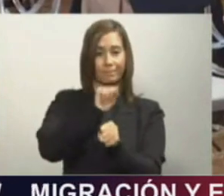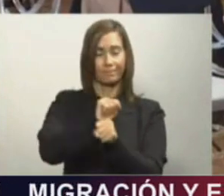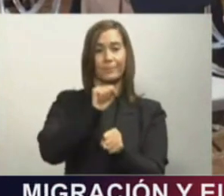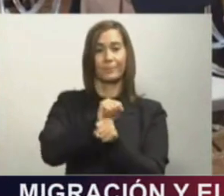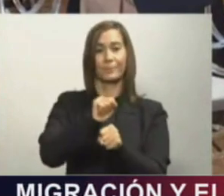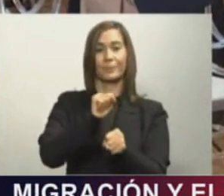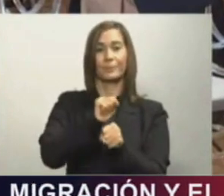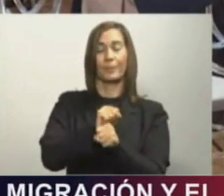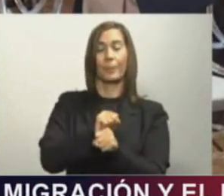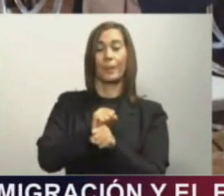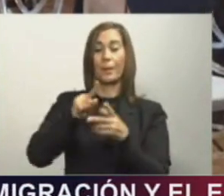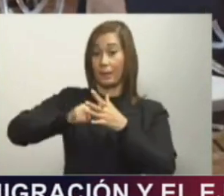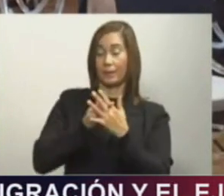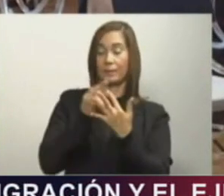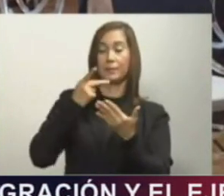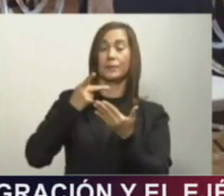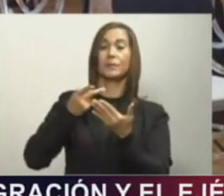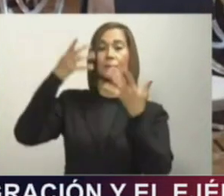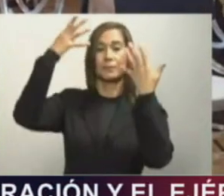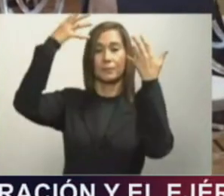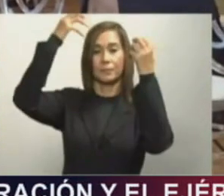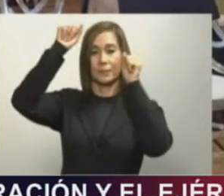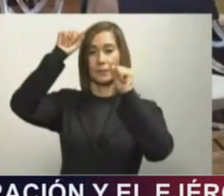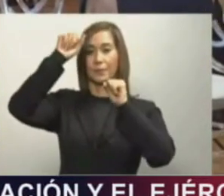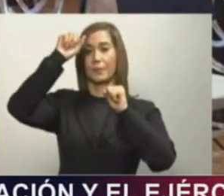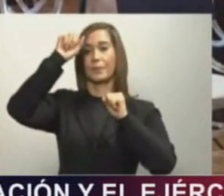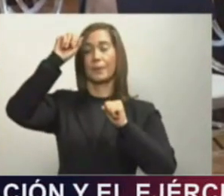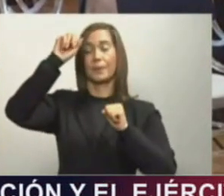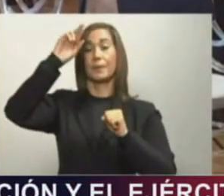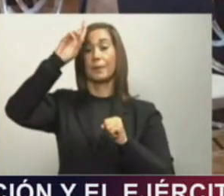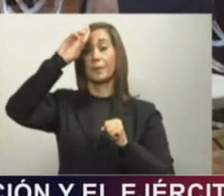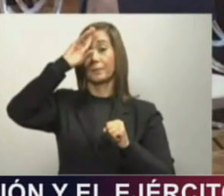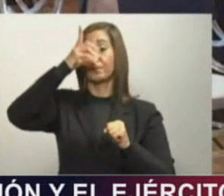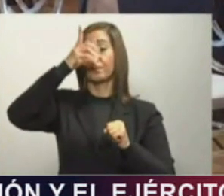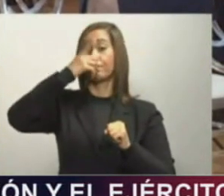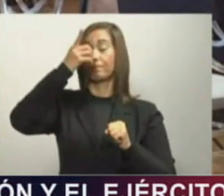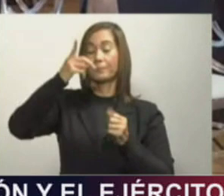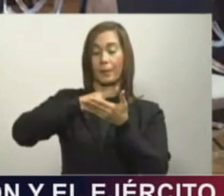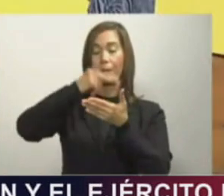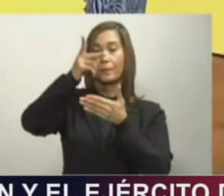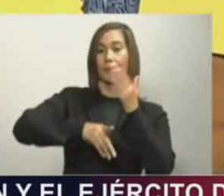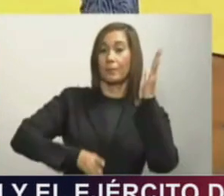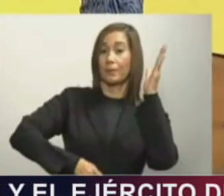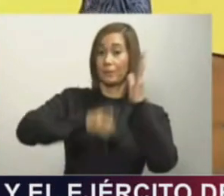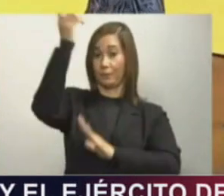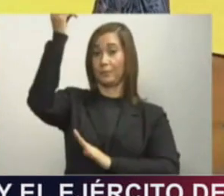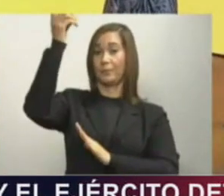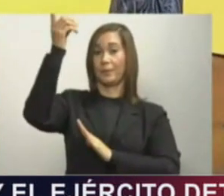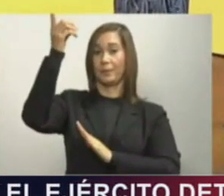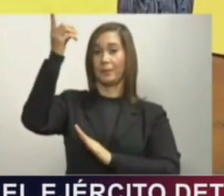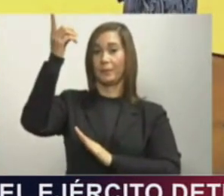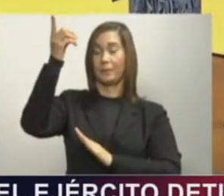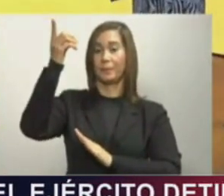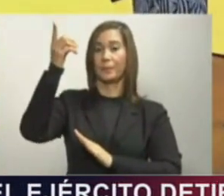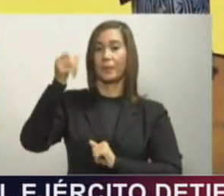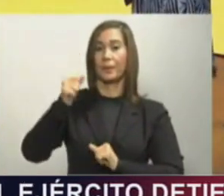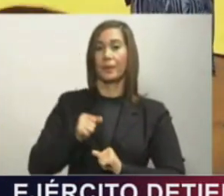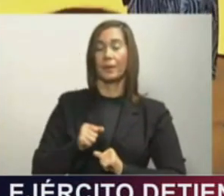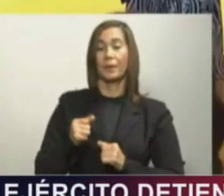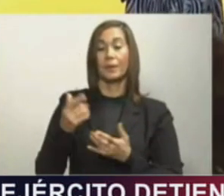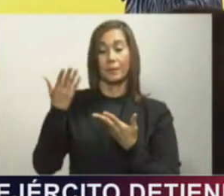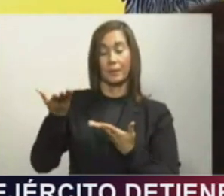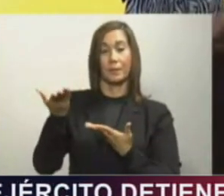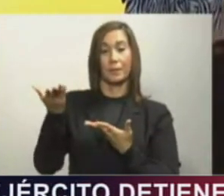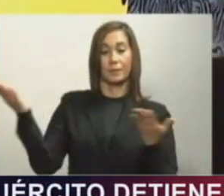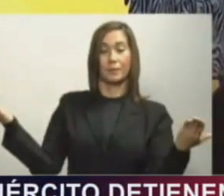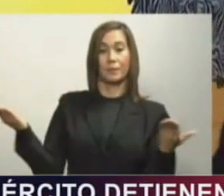puesta en marcha del señor presidente de la República de este programa Súperate. Pedimos que por favor permanezca en el